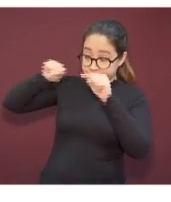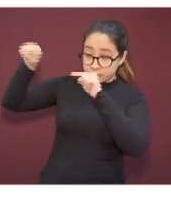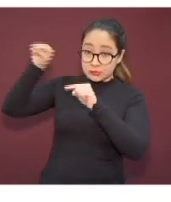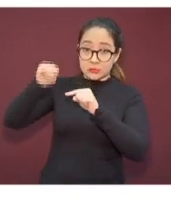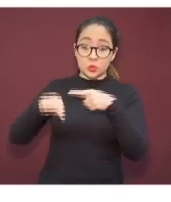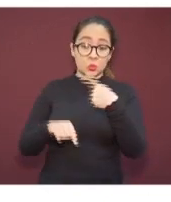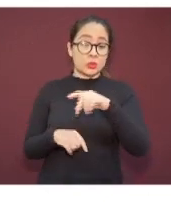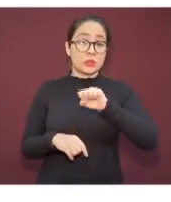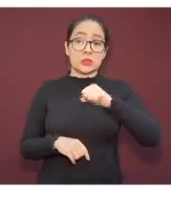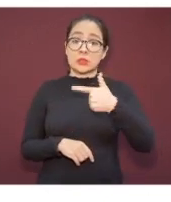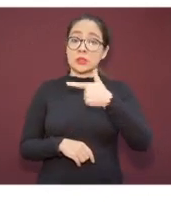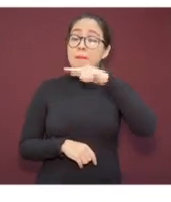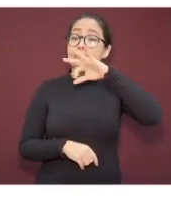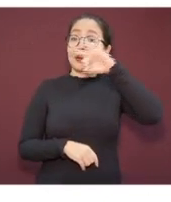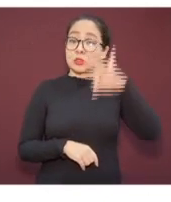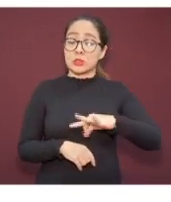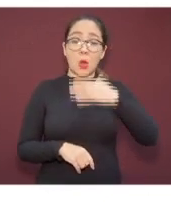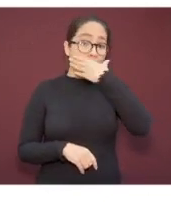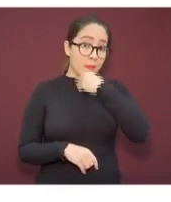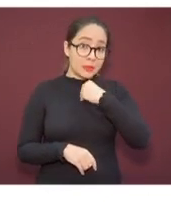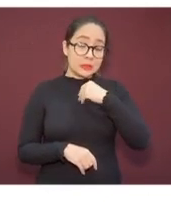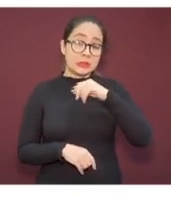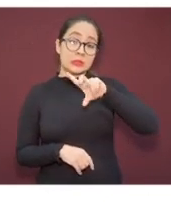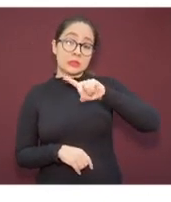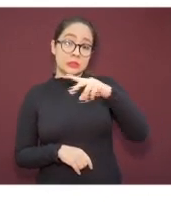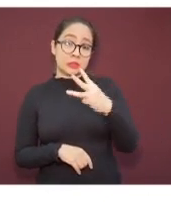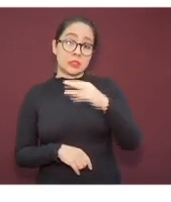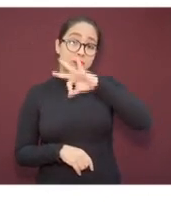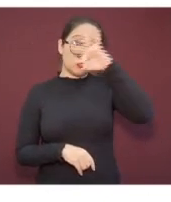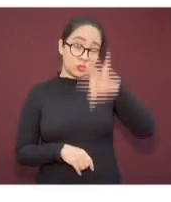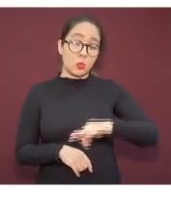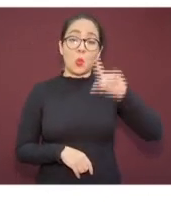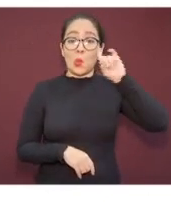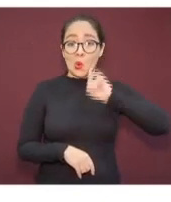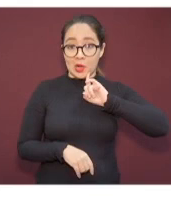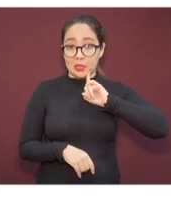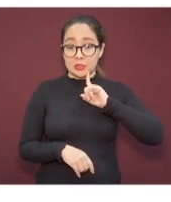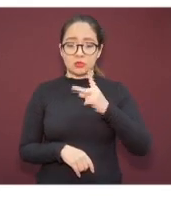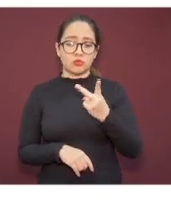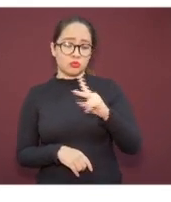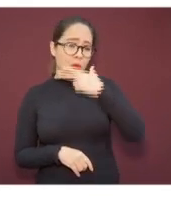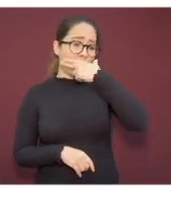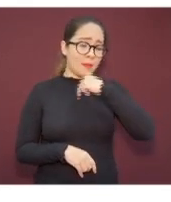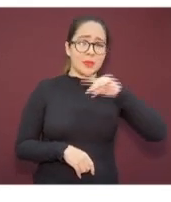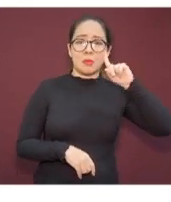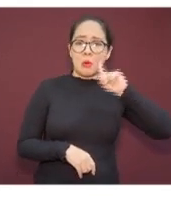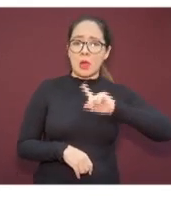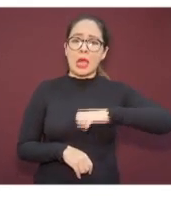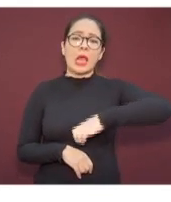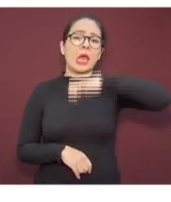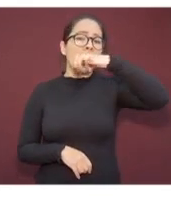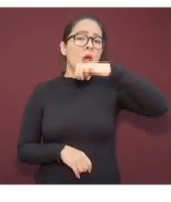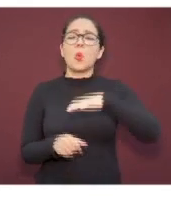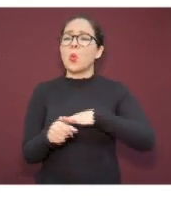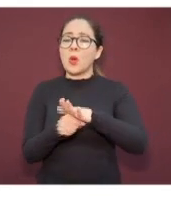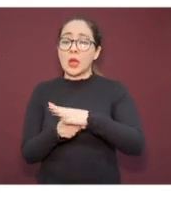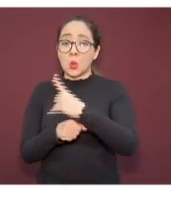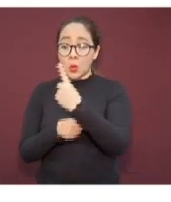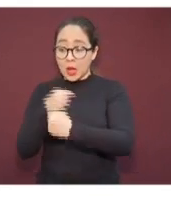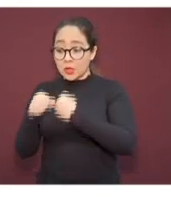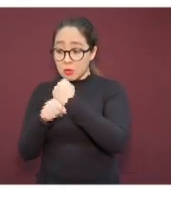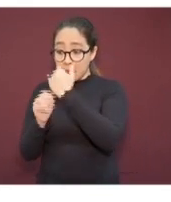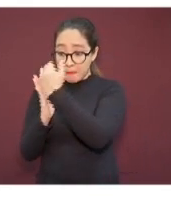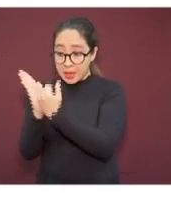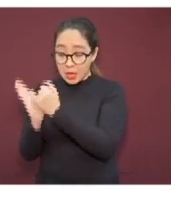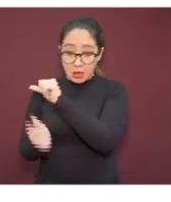en hombres, el 33% en mujeres y en ambos, en edades, ahora desde menor de un año hasta 100 años.